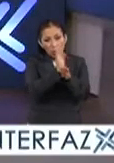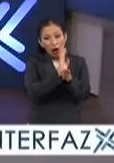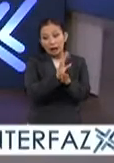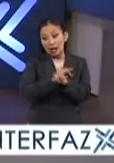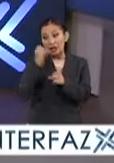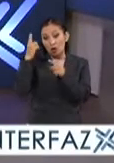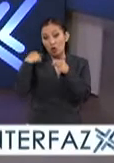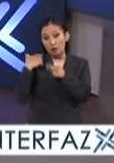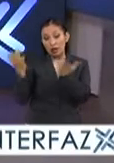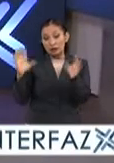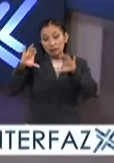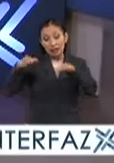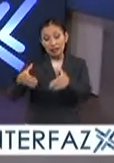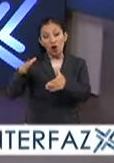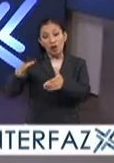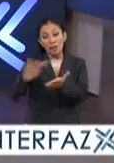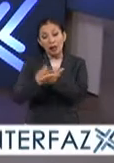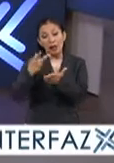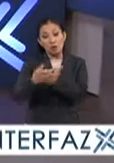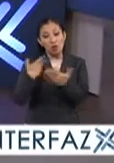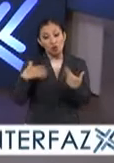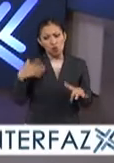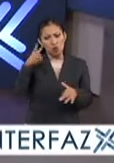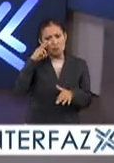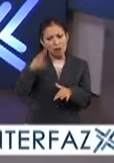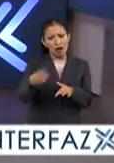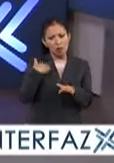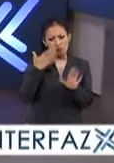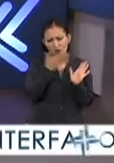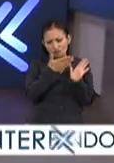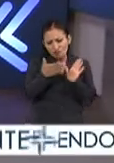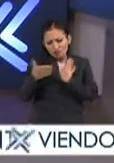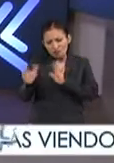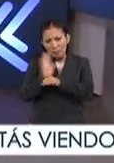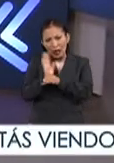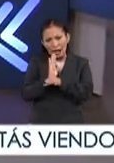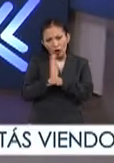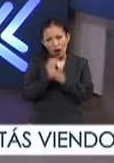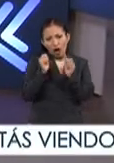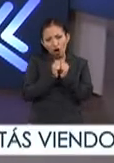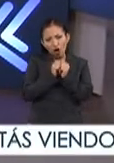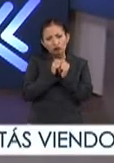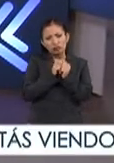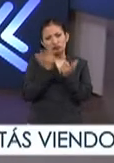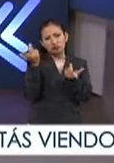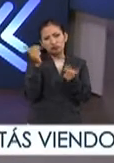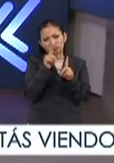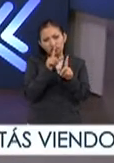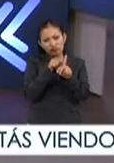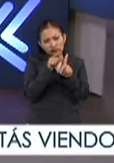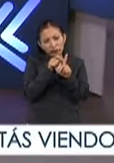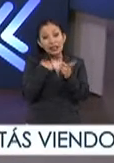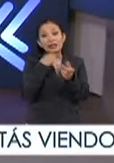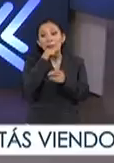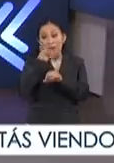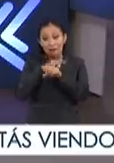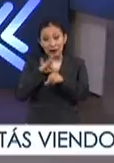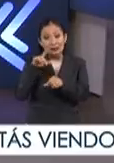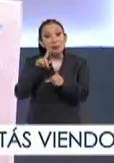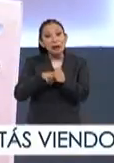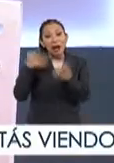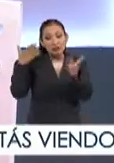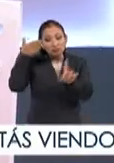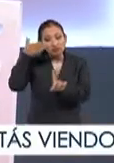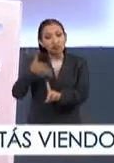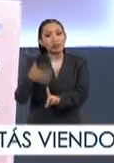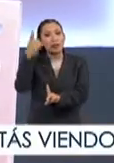especiales para estas categorías quienes desarrollan esta creatividad hay galardones y además festivales que se dedican